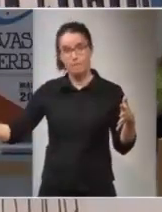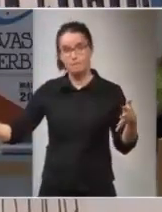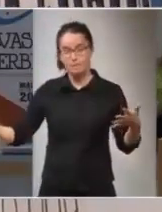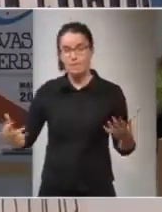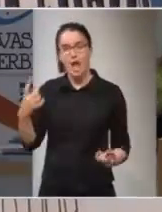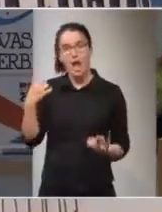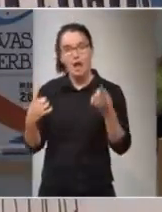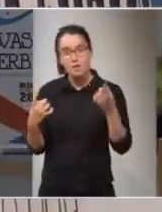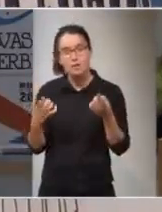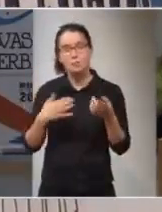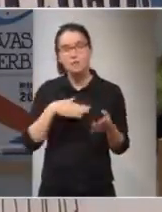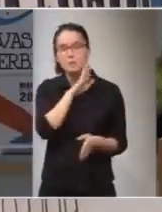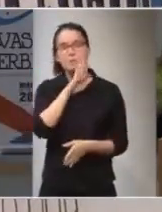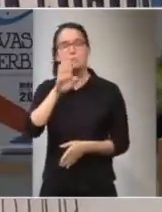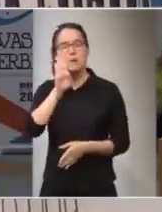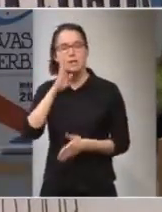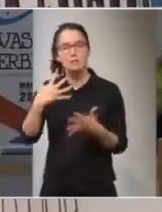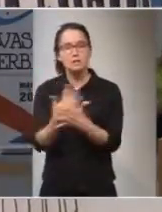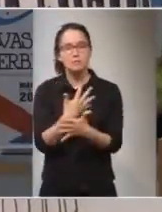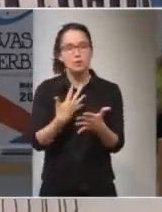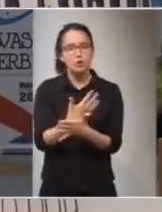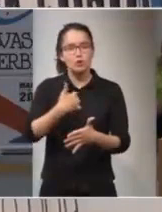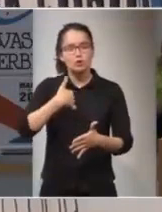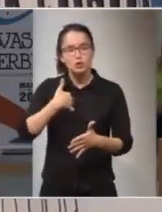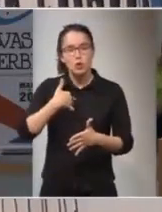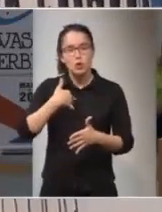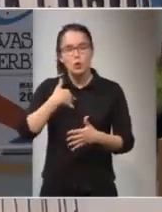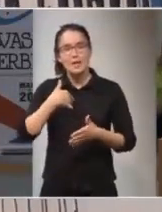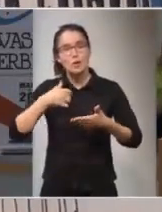Alguna vez mi madre me explicó que yo descendía de la especie humana.